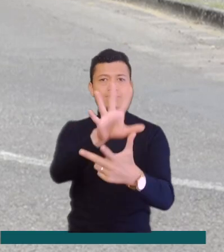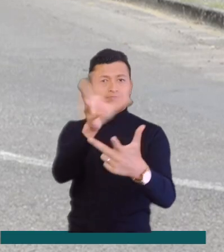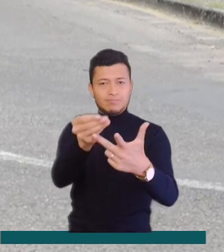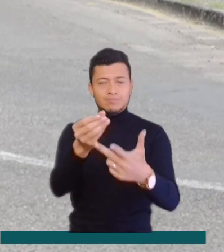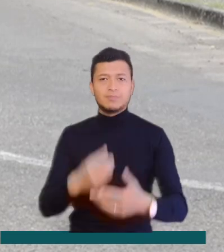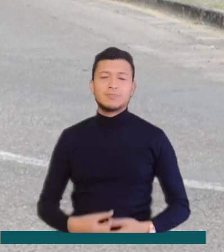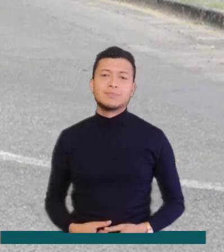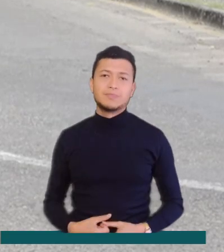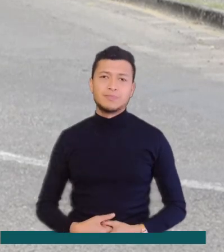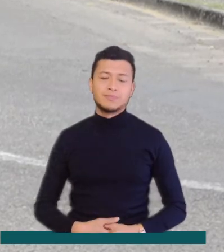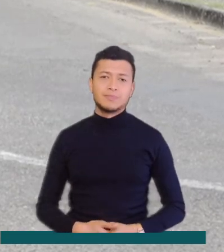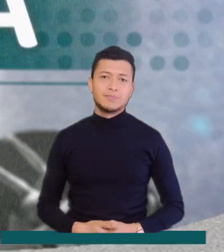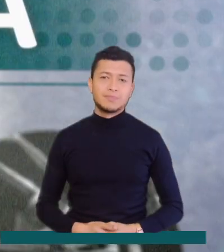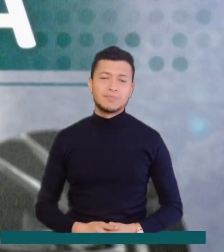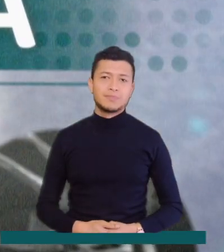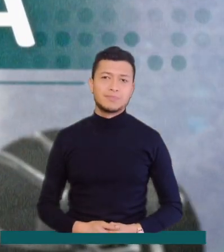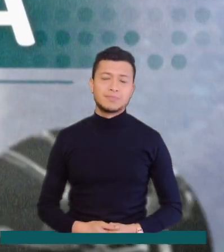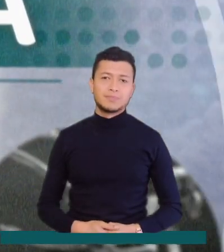diario La Nación para Enlace 13.